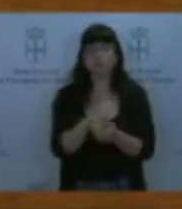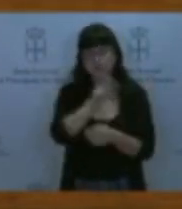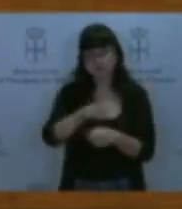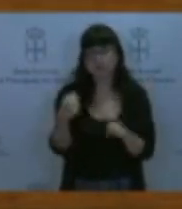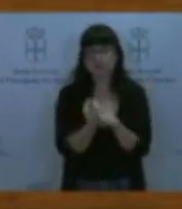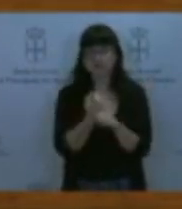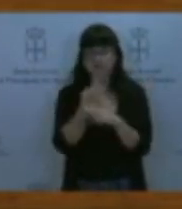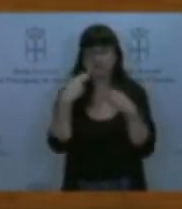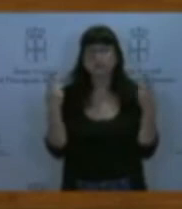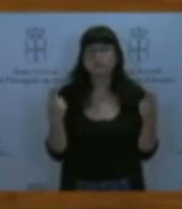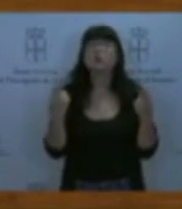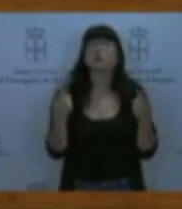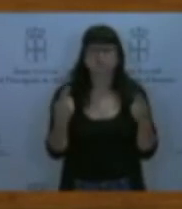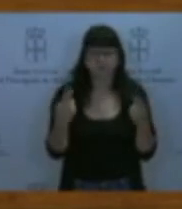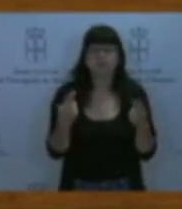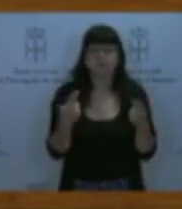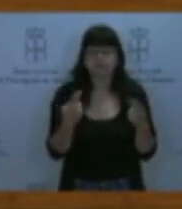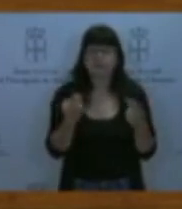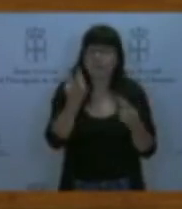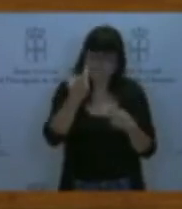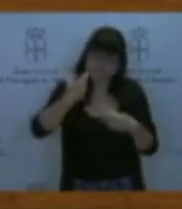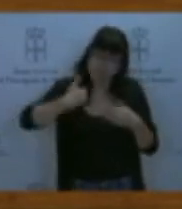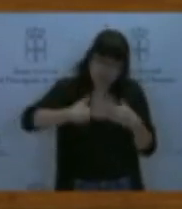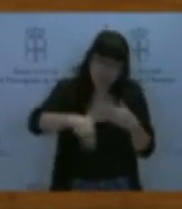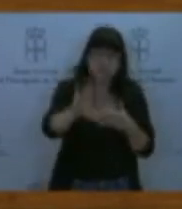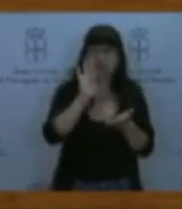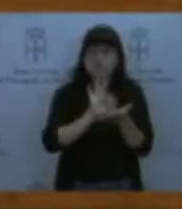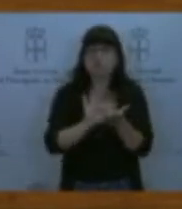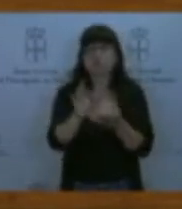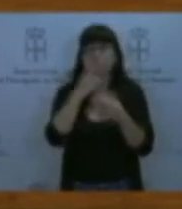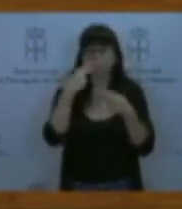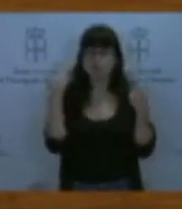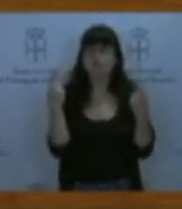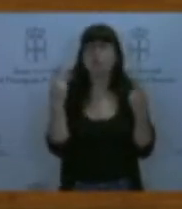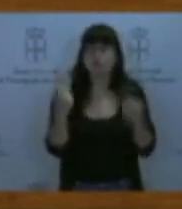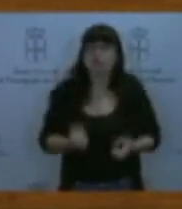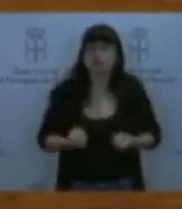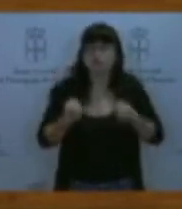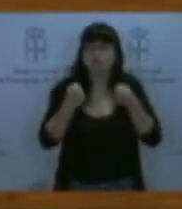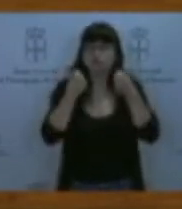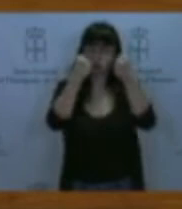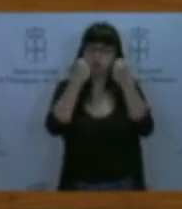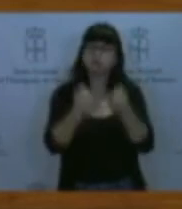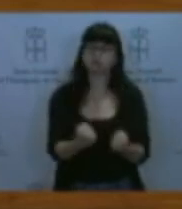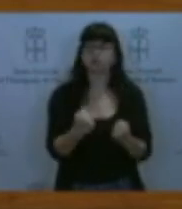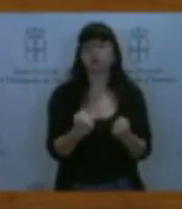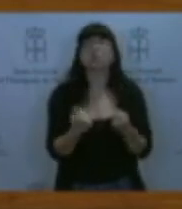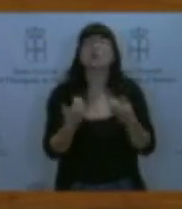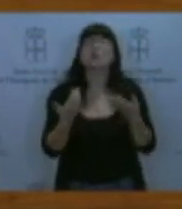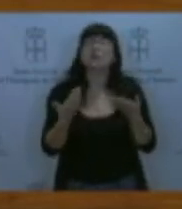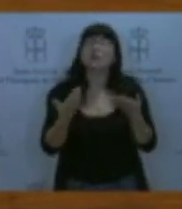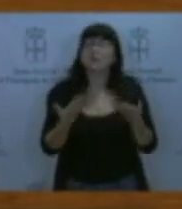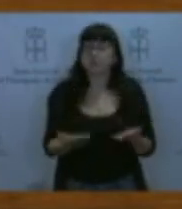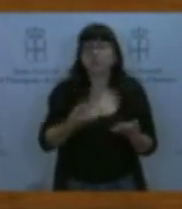unos servicios públicos muy debilitados y por ello no podemos pasar de puntillas con leyes donde